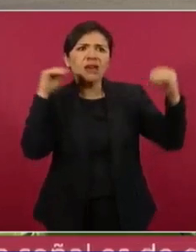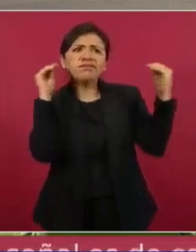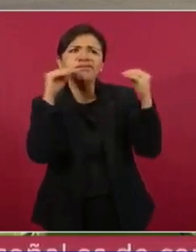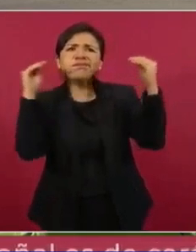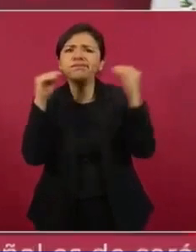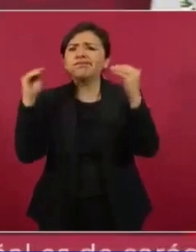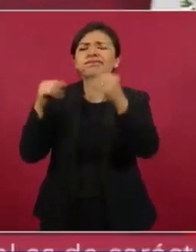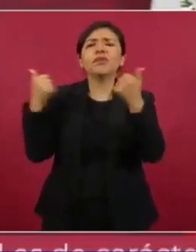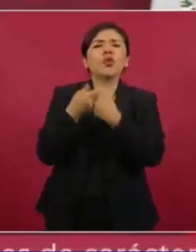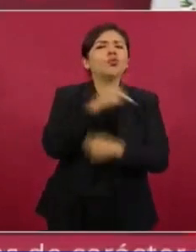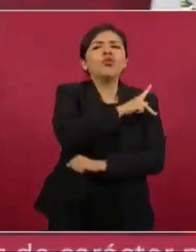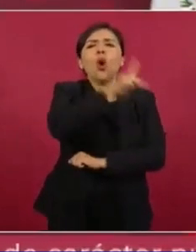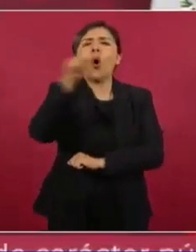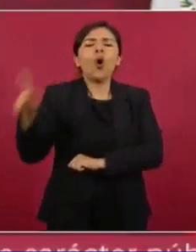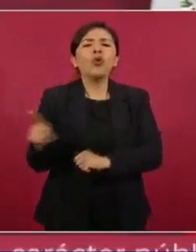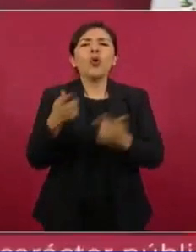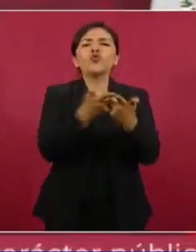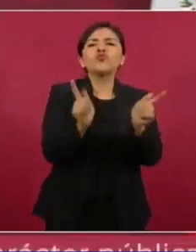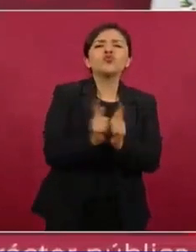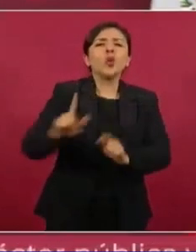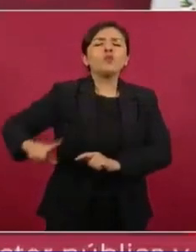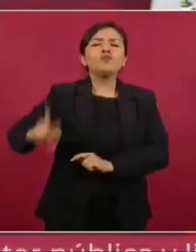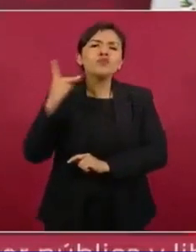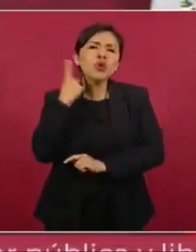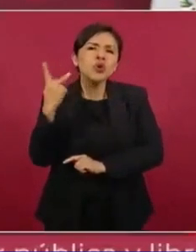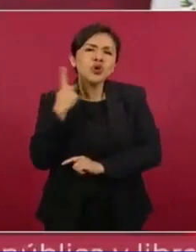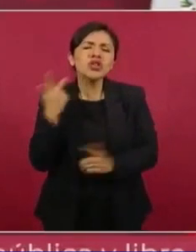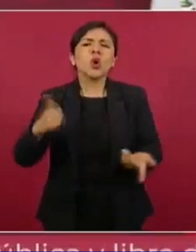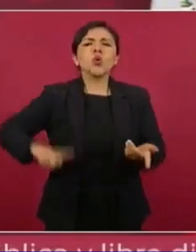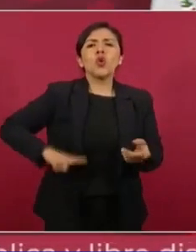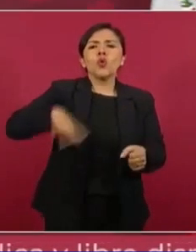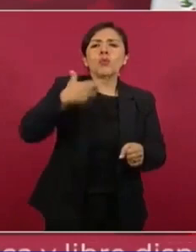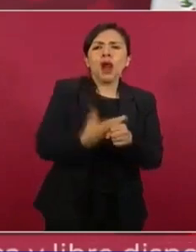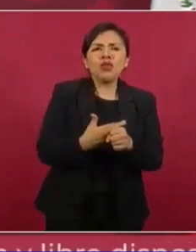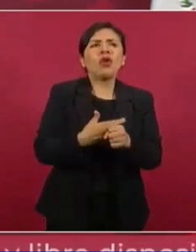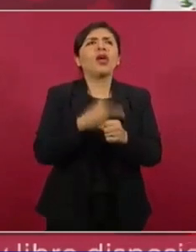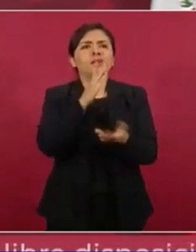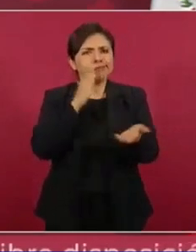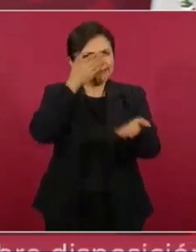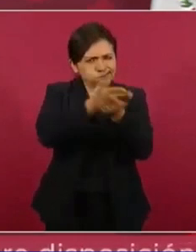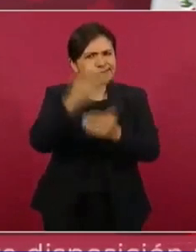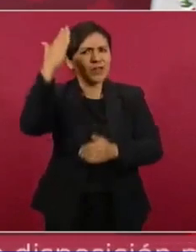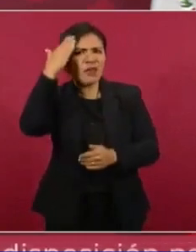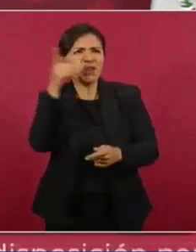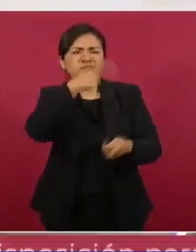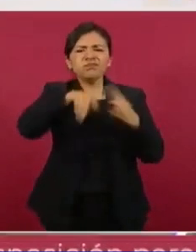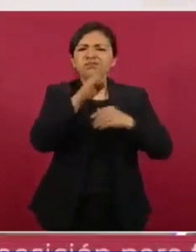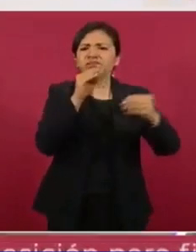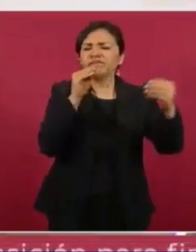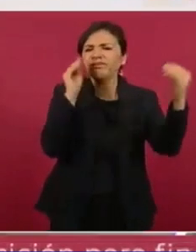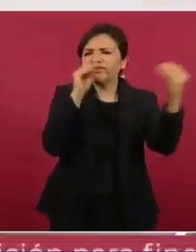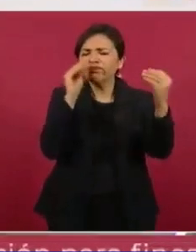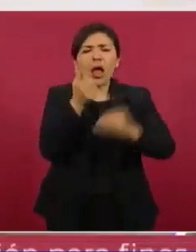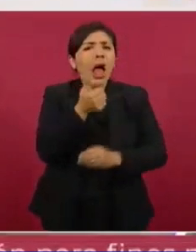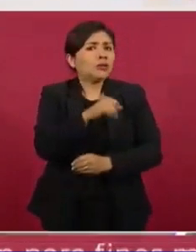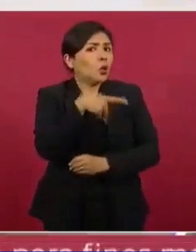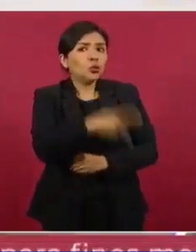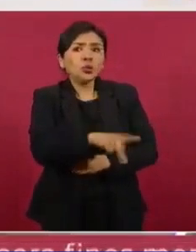los gobernadores de todos los partidos, habla con los dirigentes de partidos, es su trabajo.